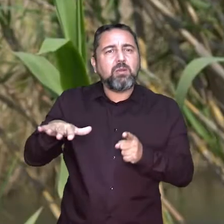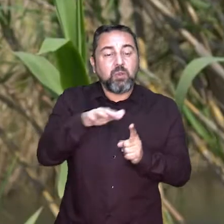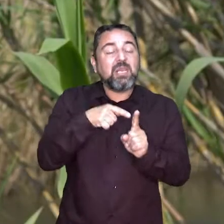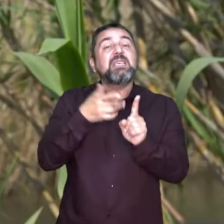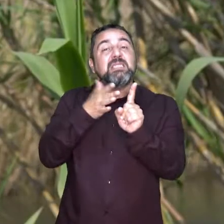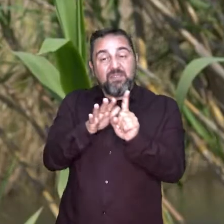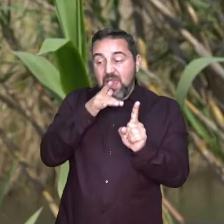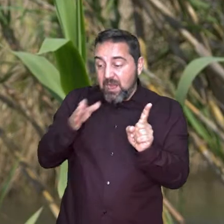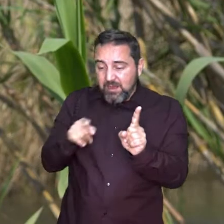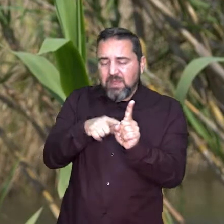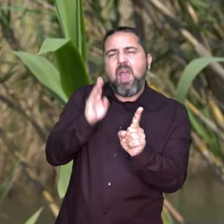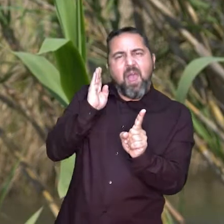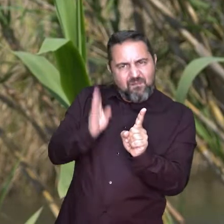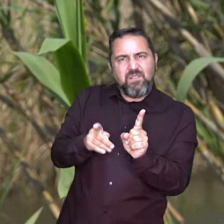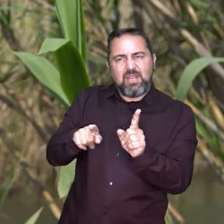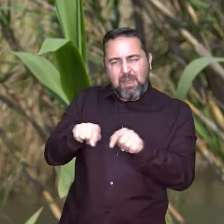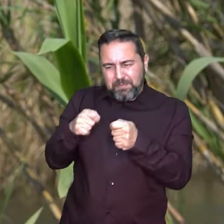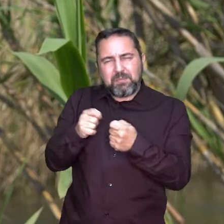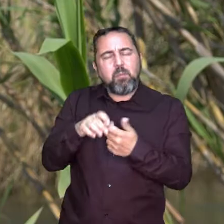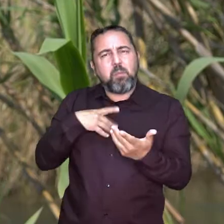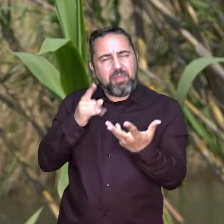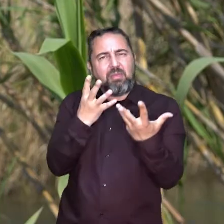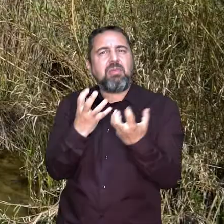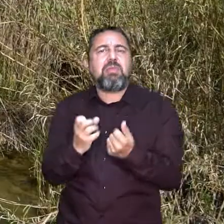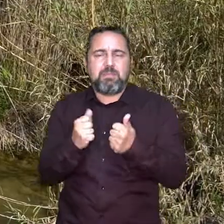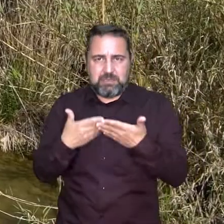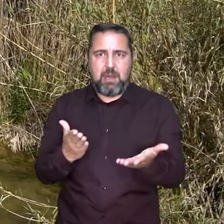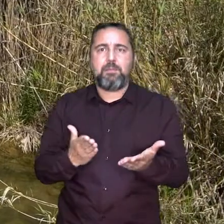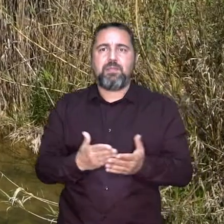Todo ello implica una importante degradación del hábitat fluvial.